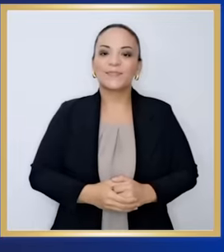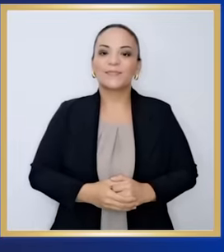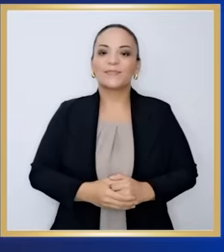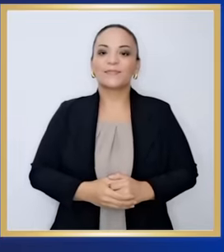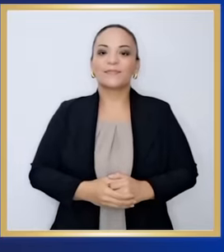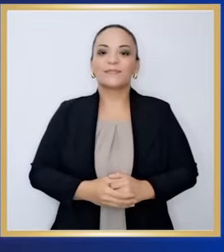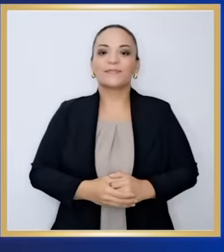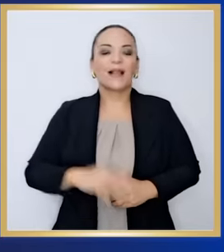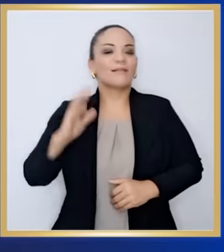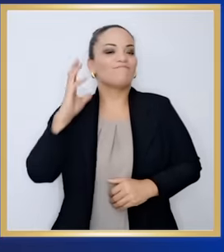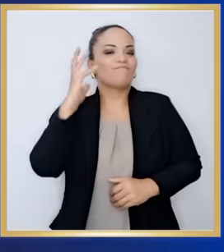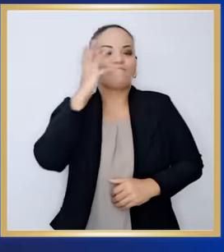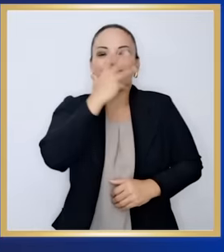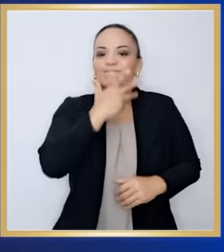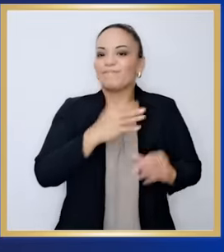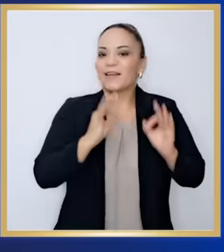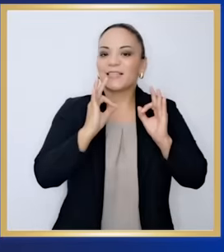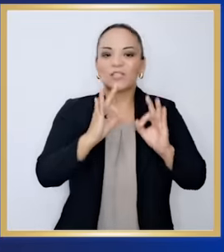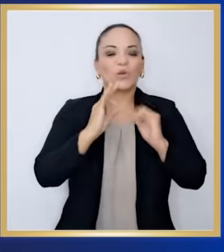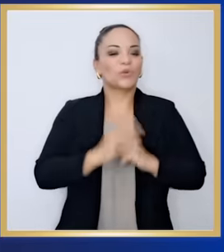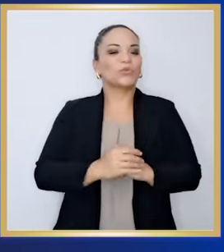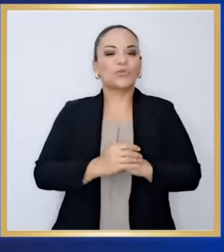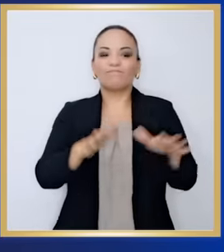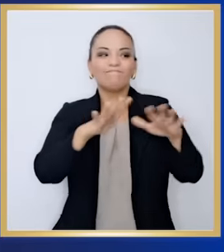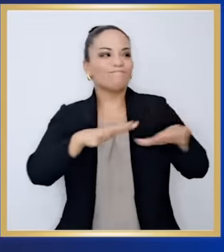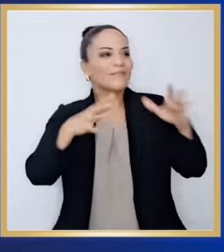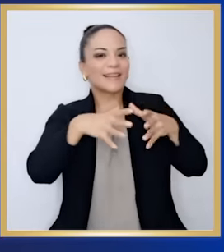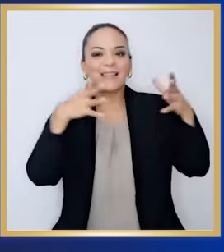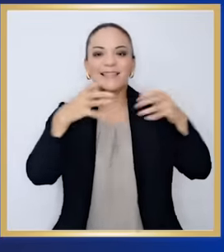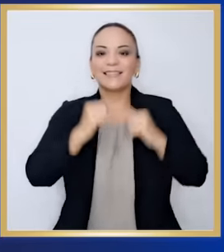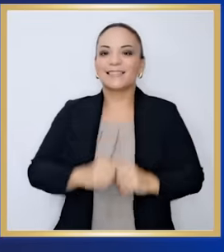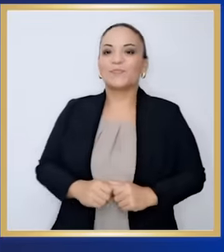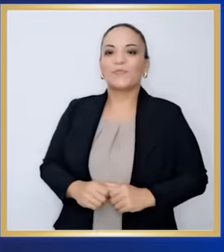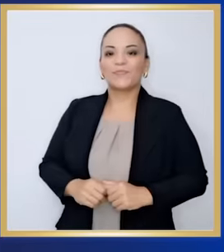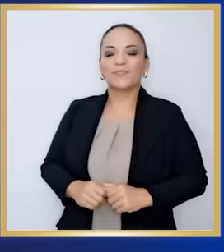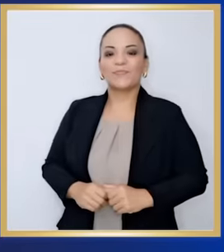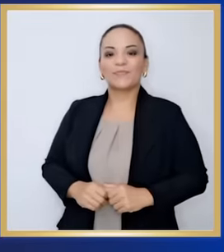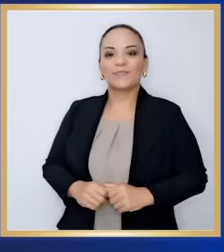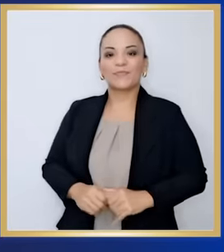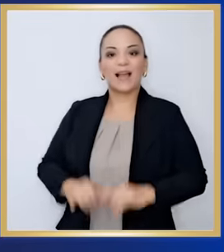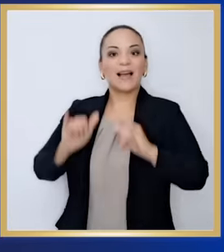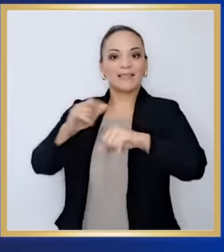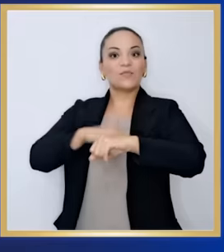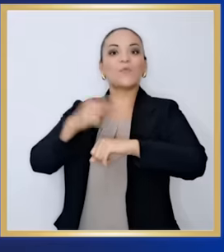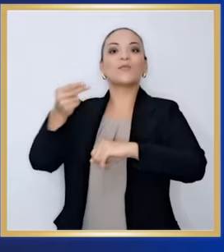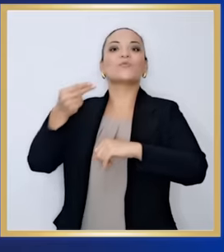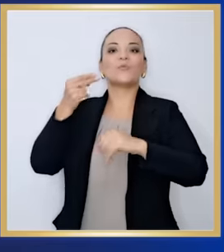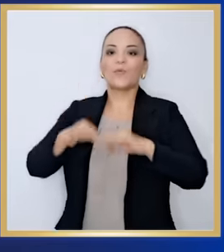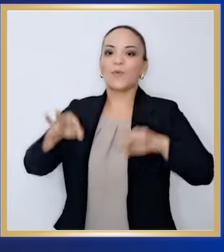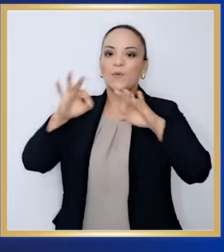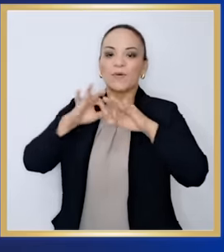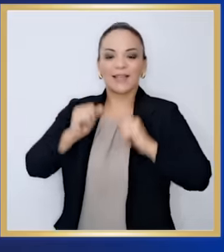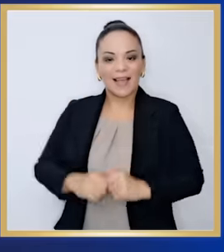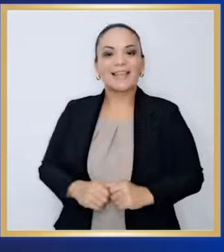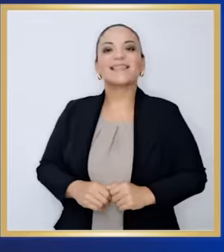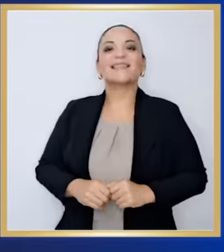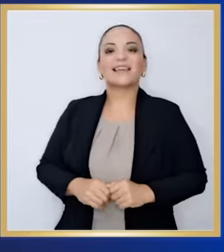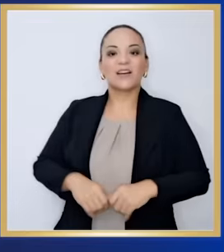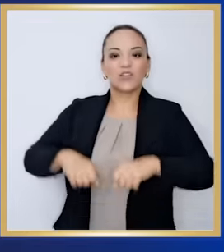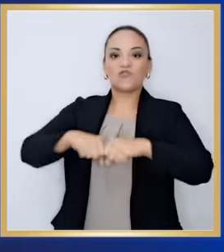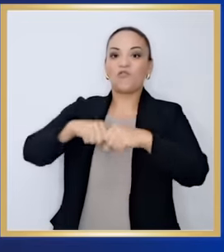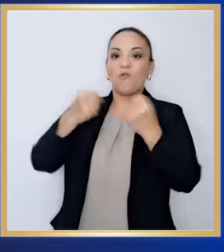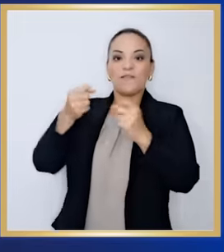haciendo usted historia y rompiendo un montón de paradigmas a nivel nacional. Conversamos con productores,